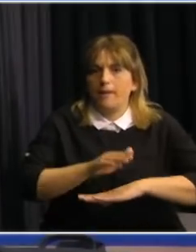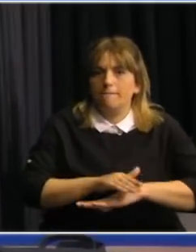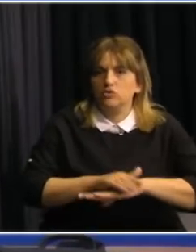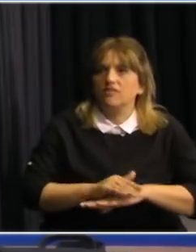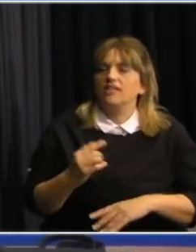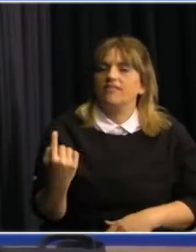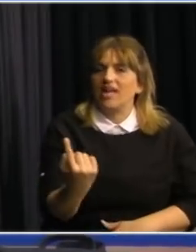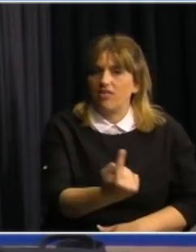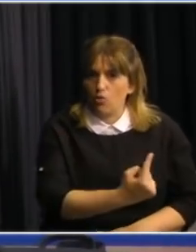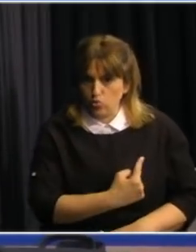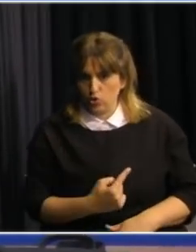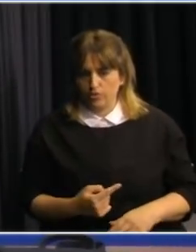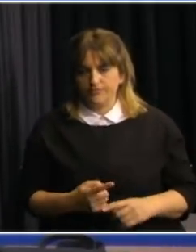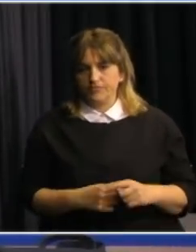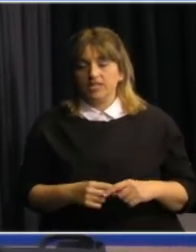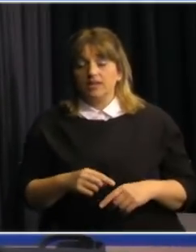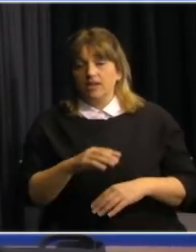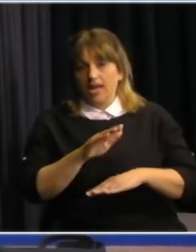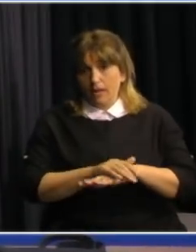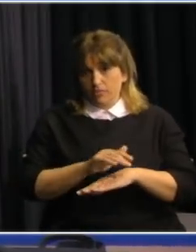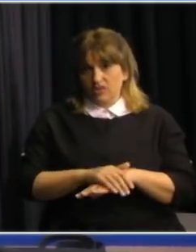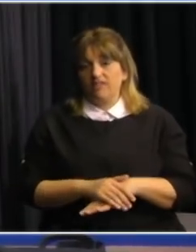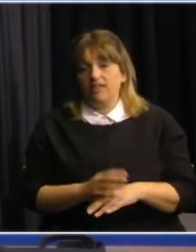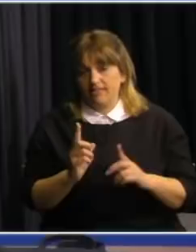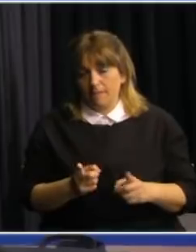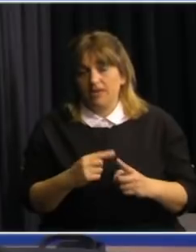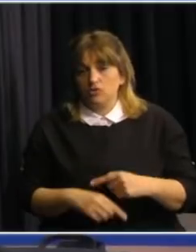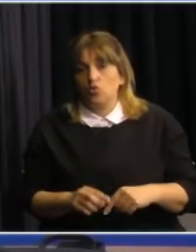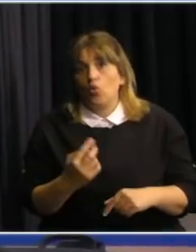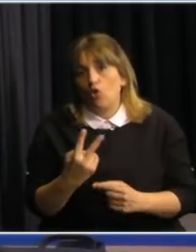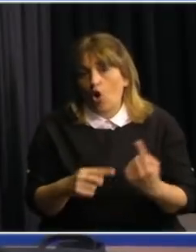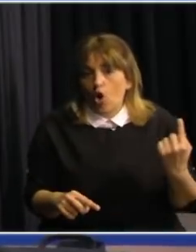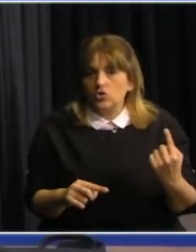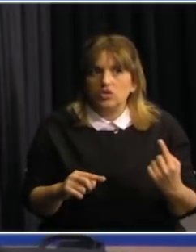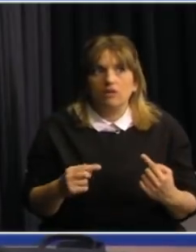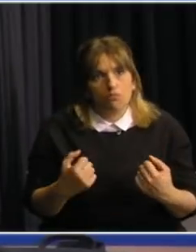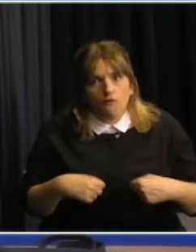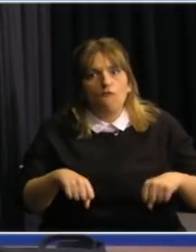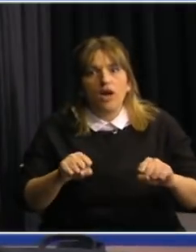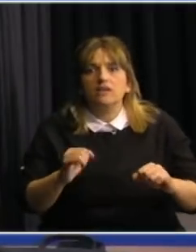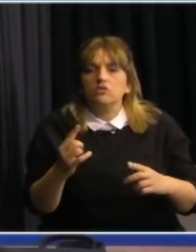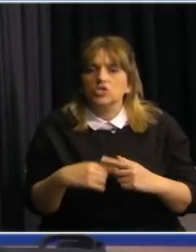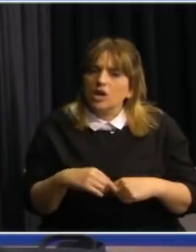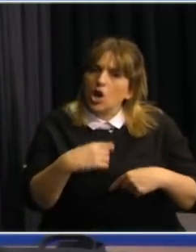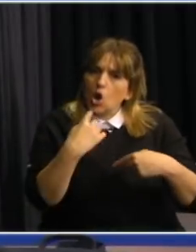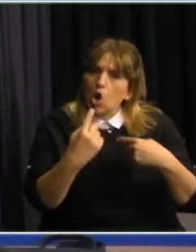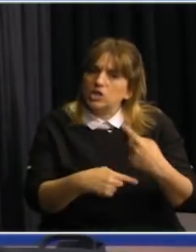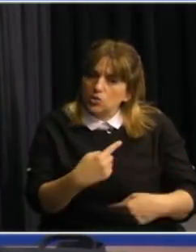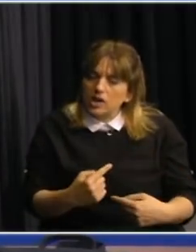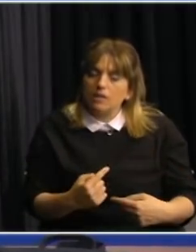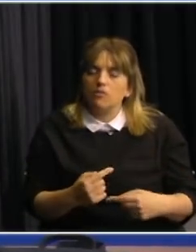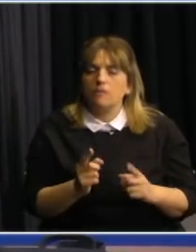literatura internacional esté acorde. Con estos dos ejes fuertes entonces seguiremos manteniendo